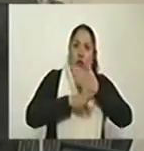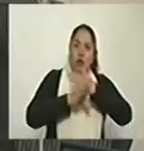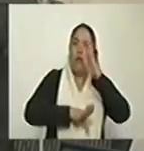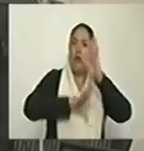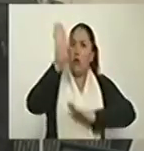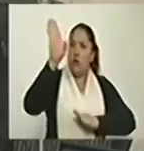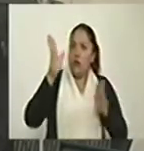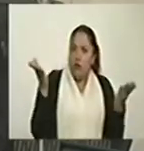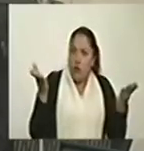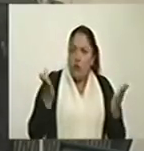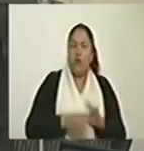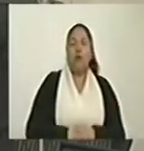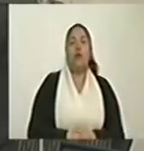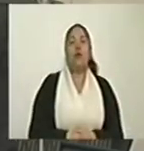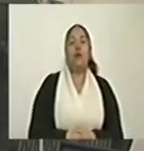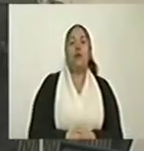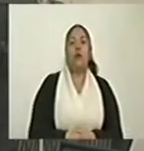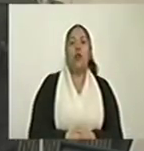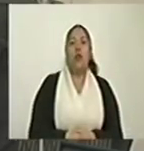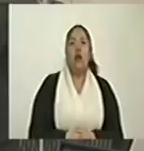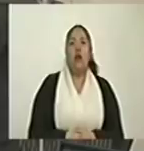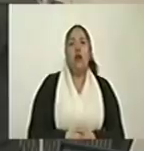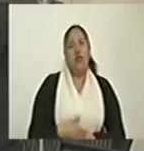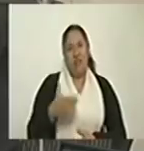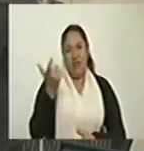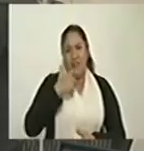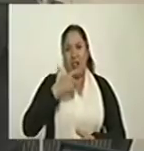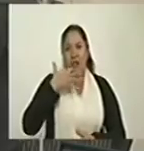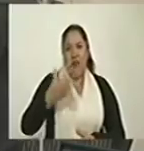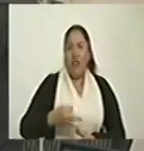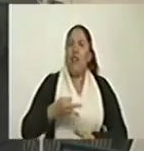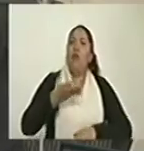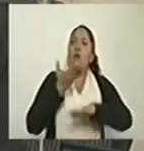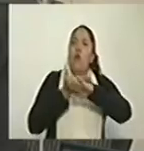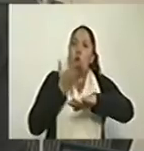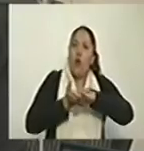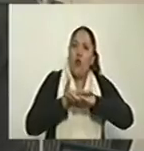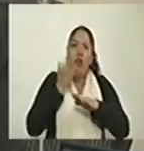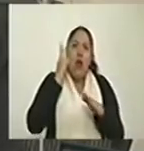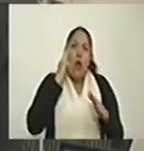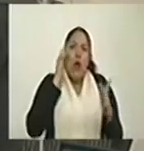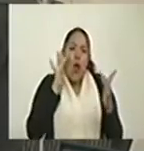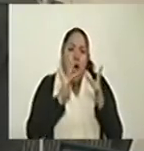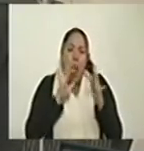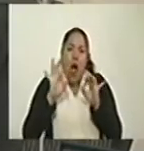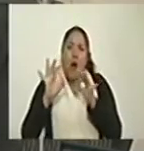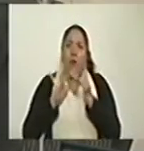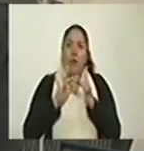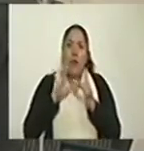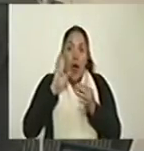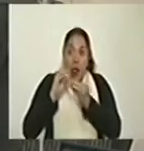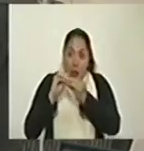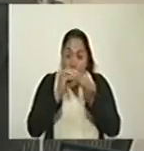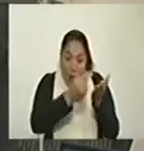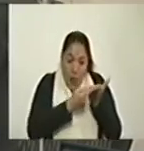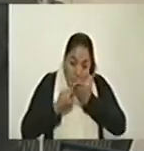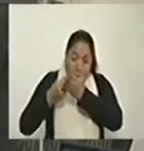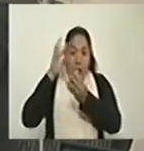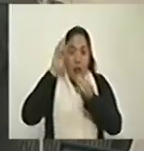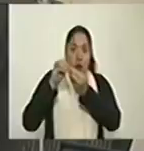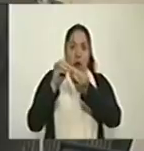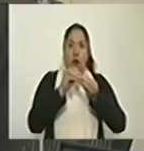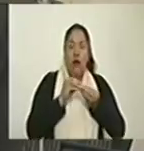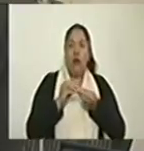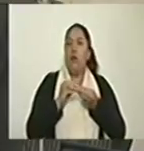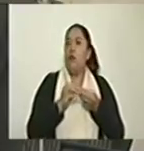finalizar salgamos con propuestas que tengan sentido. Pongámonos de acuerdo. Porque cada